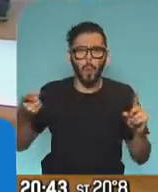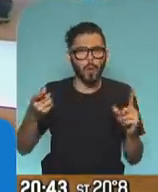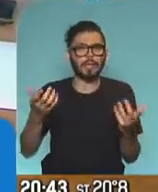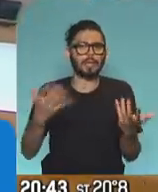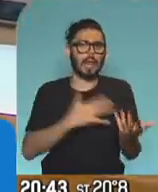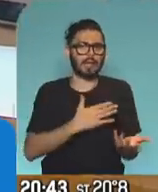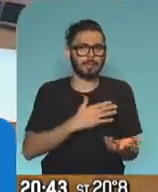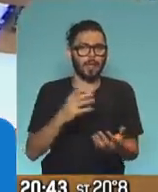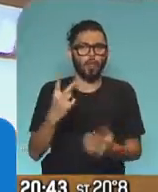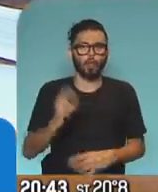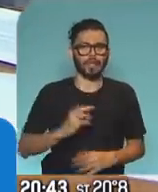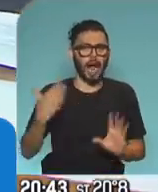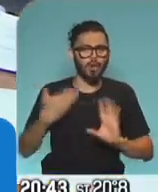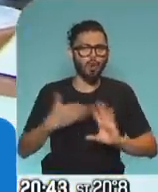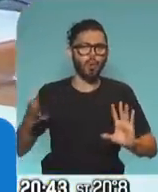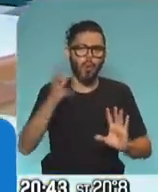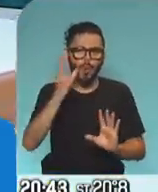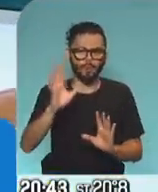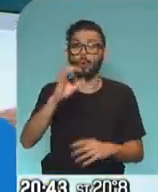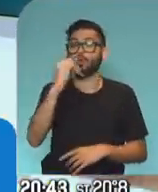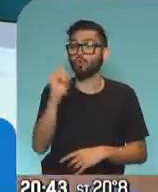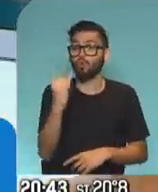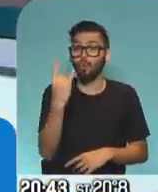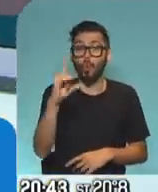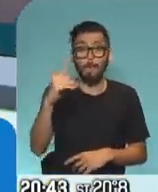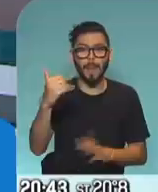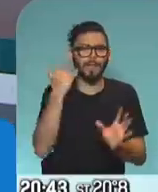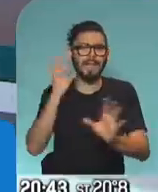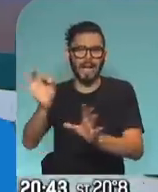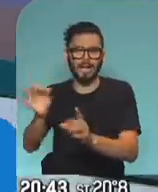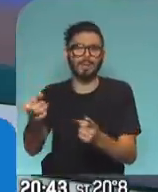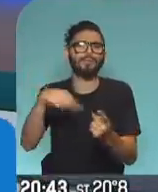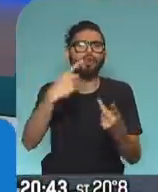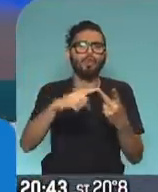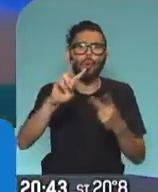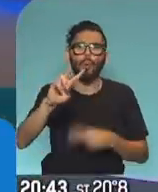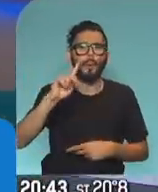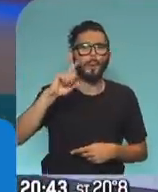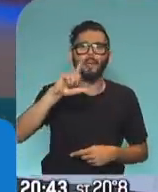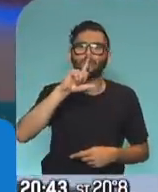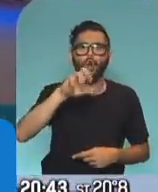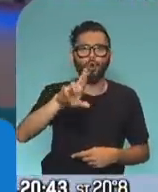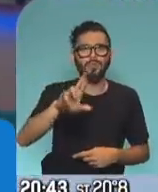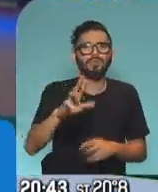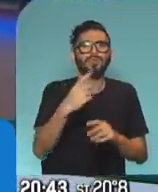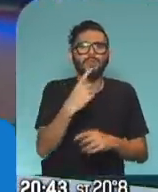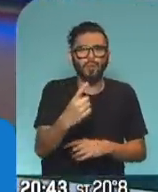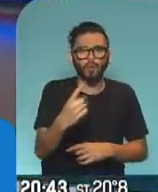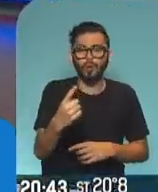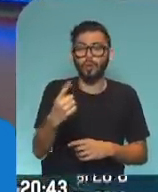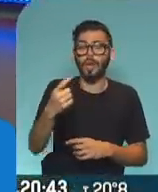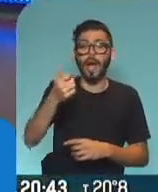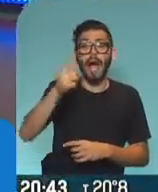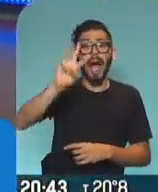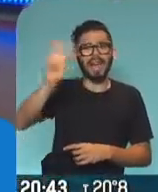Vamos a una segunda consulta, Zulma ya sabe, entonces, quien ahora quiere saber es Víctor, pregunta, ¿de qué forma puede cancelar tres préstamos